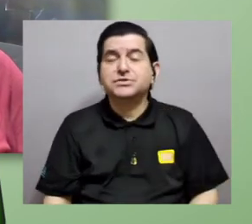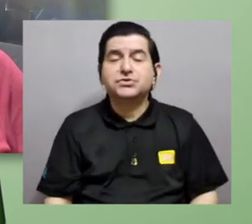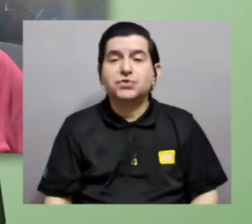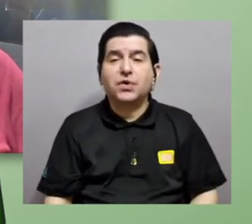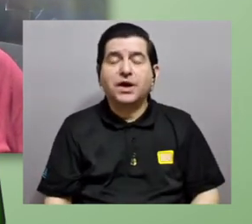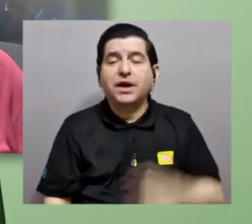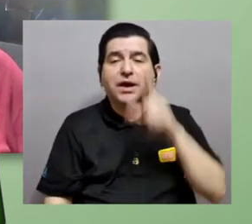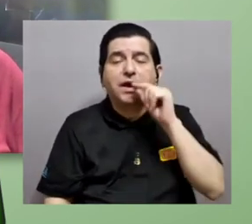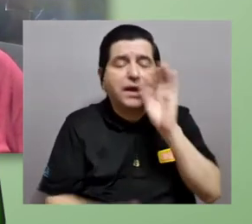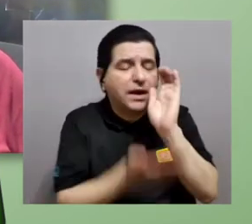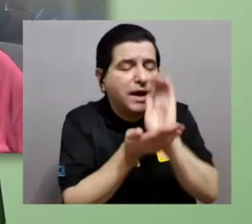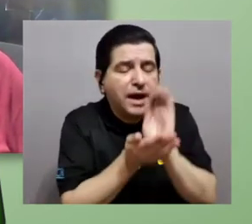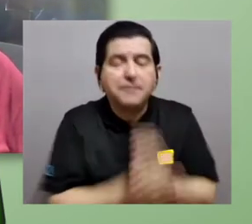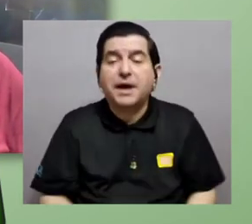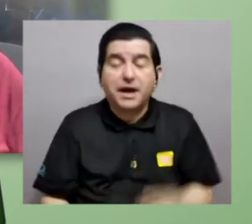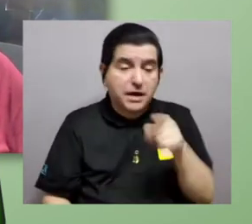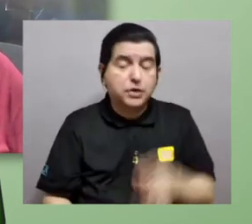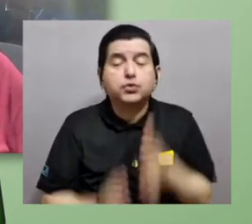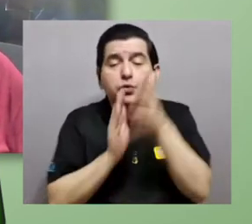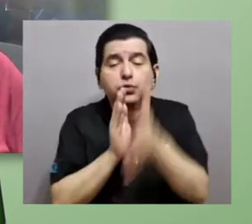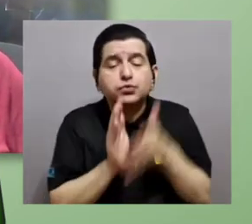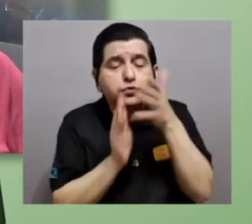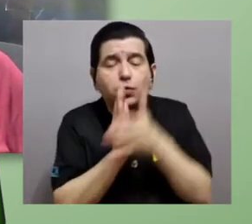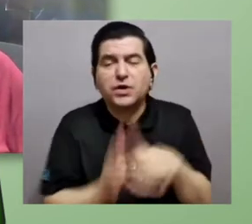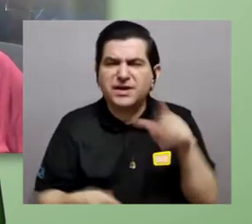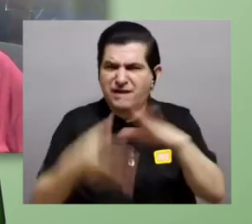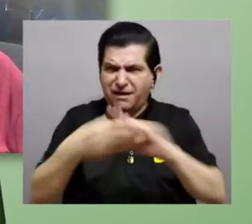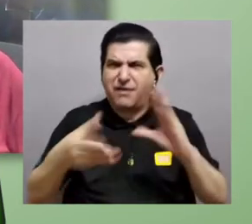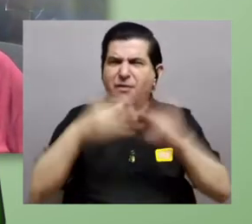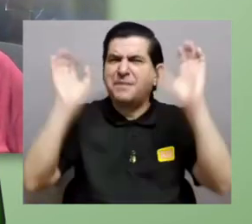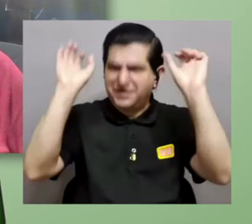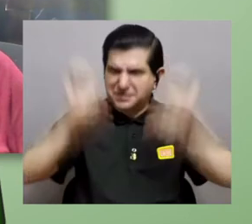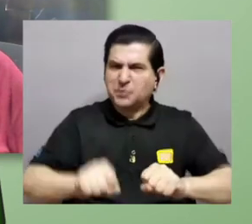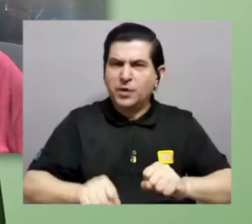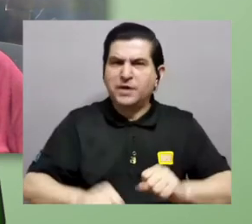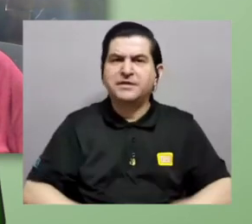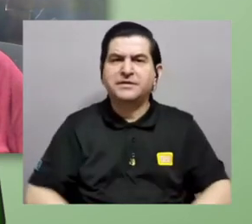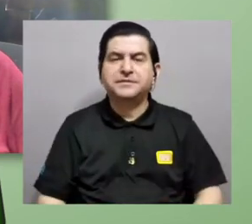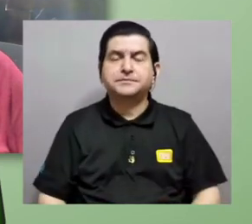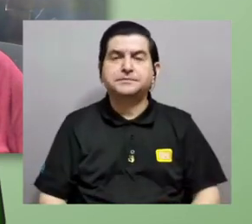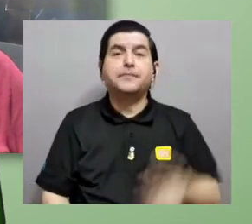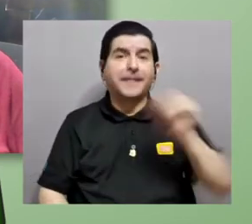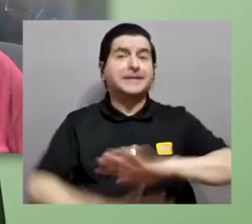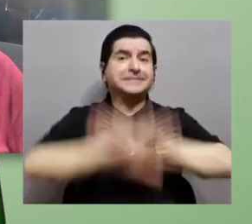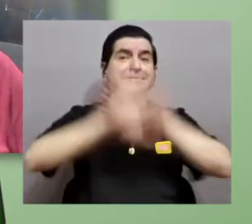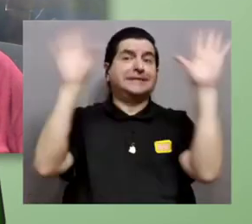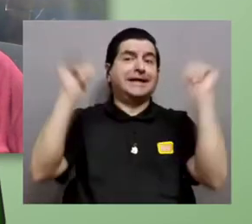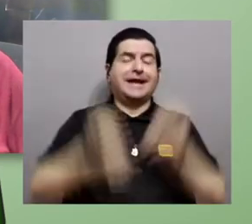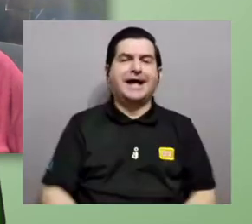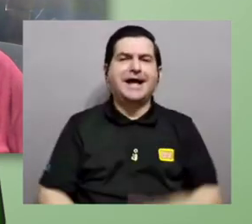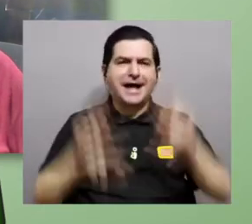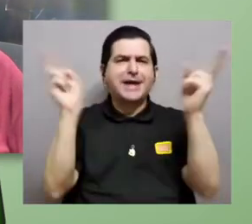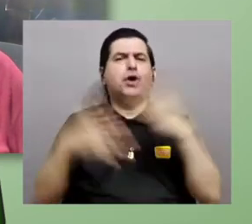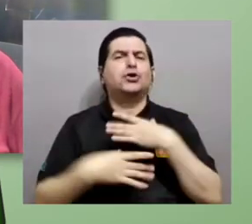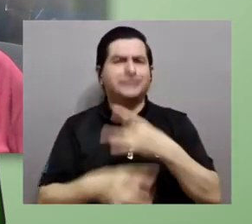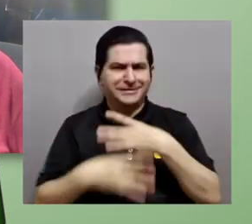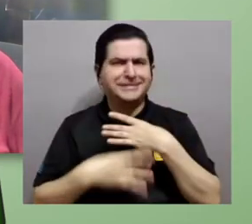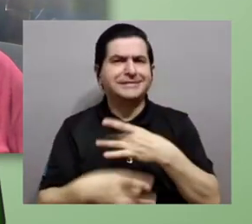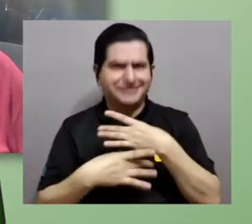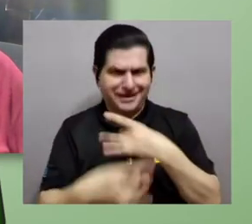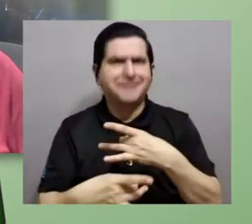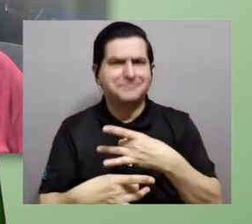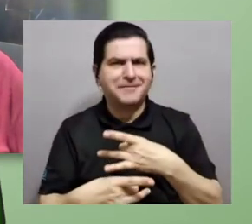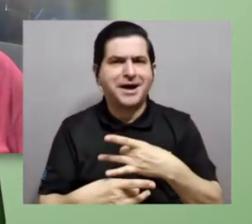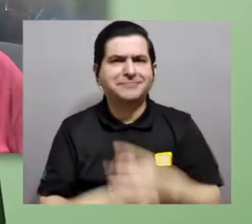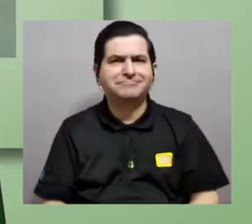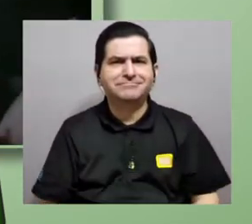macho el que cría a los polluelos. Entonces, si nos quiere comentar un poquito más. Claro, es un